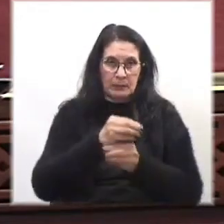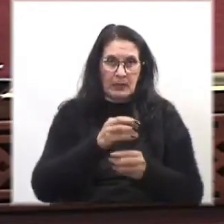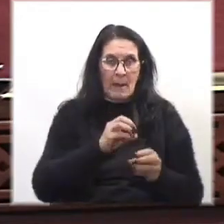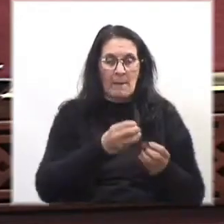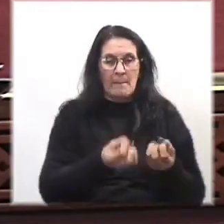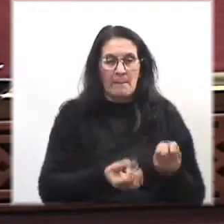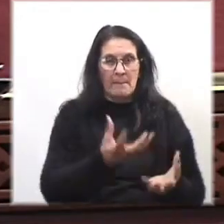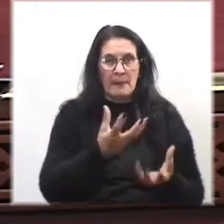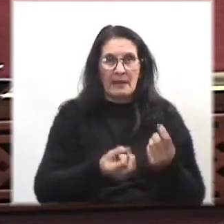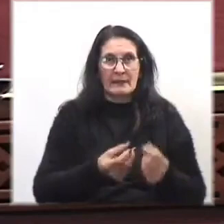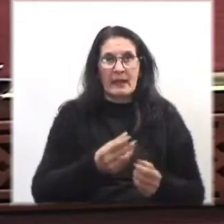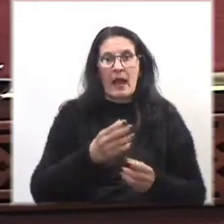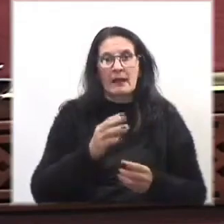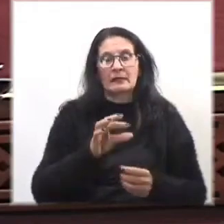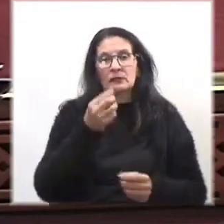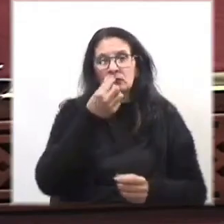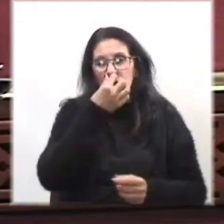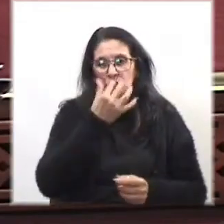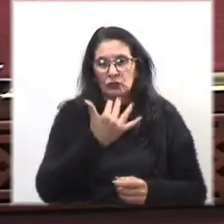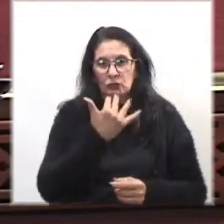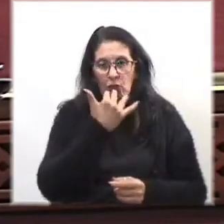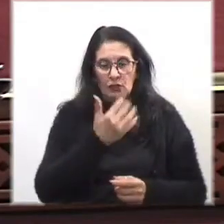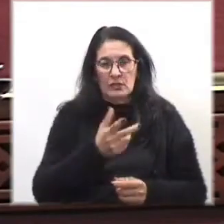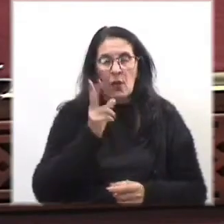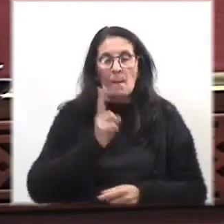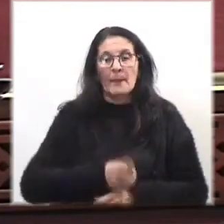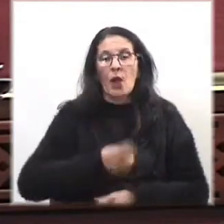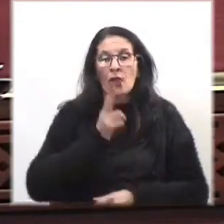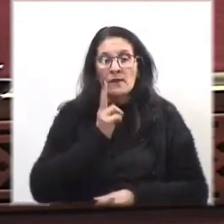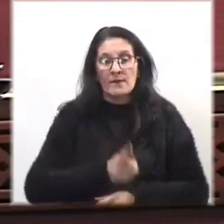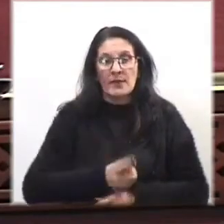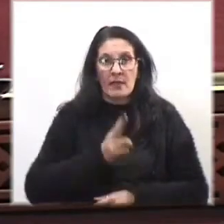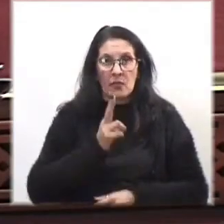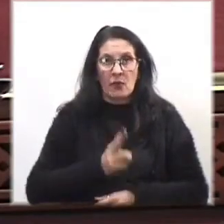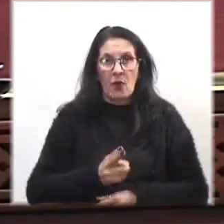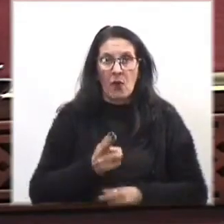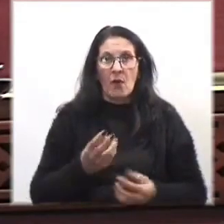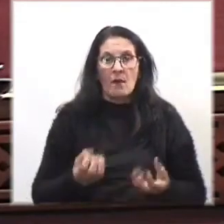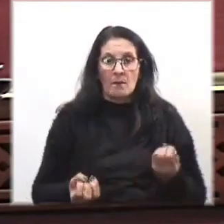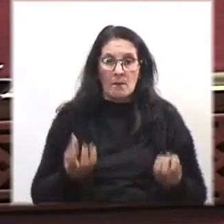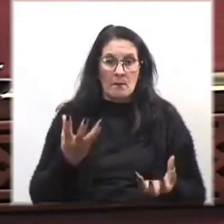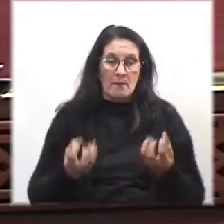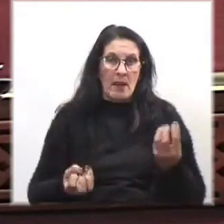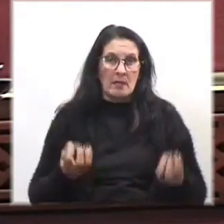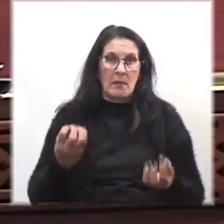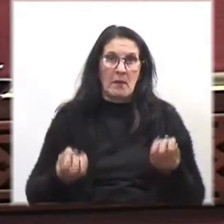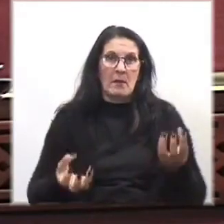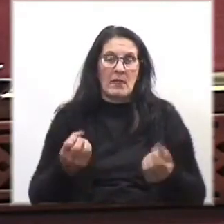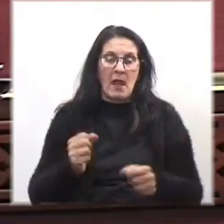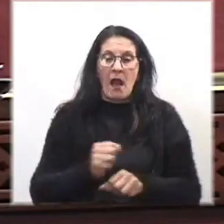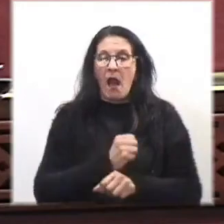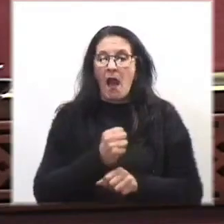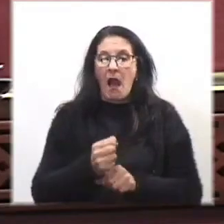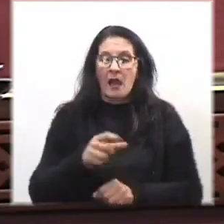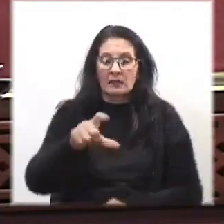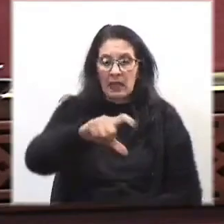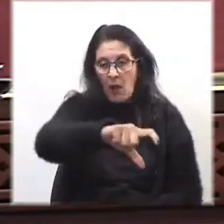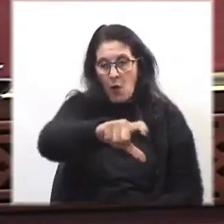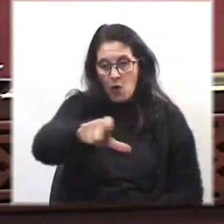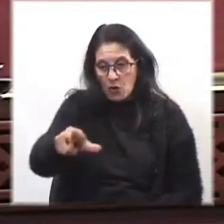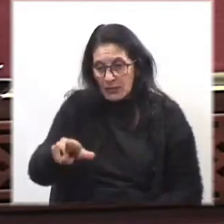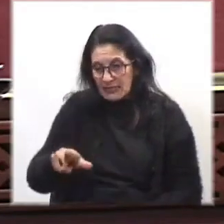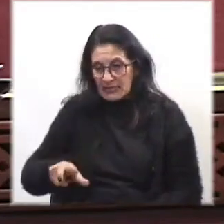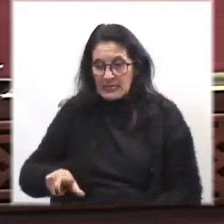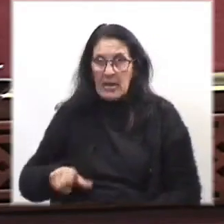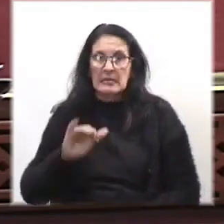absolutamente prohibido en los países del tercer mundo, sembrados hasta la orilla misma, porque